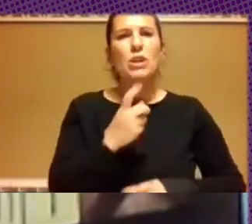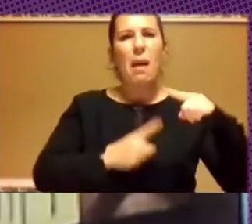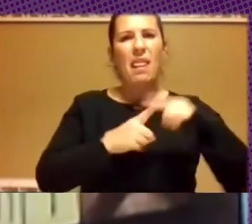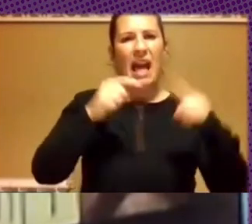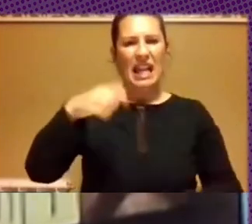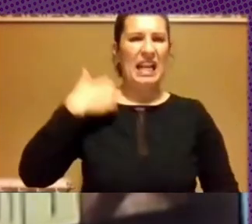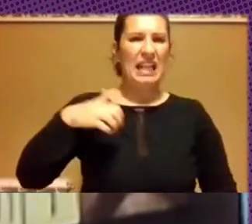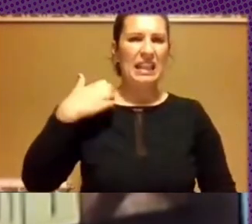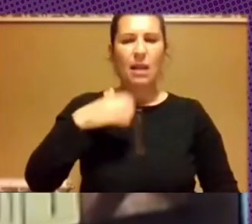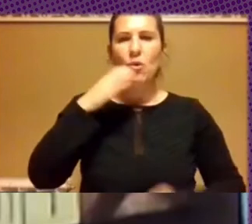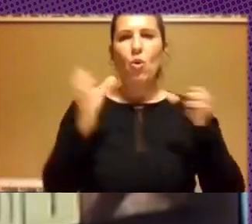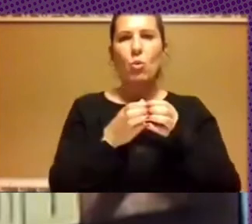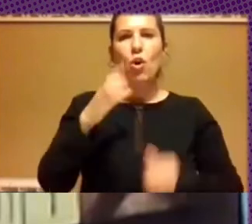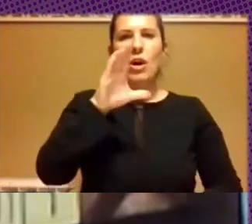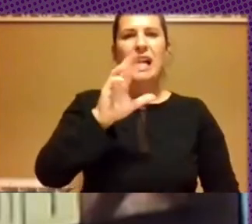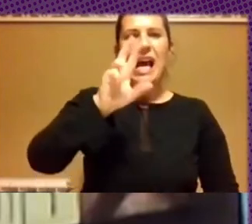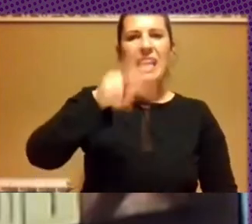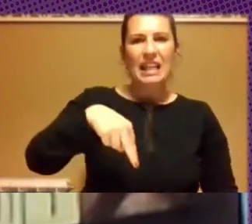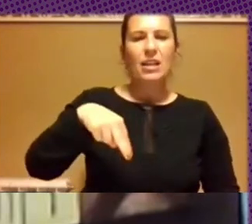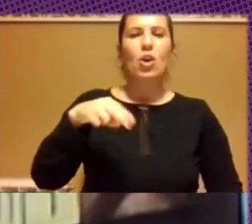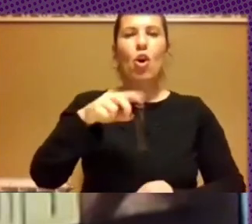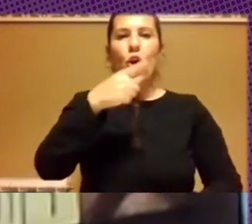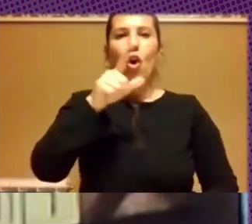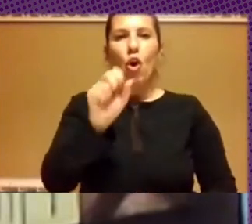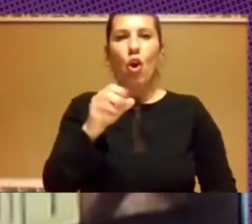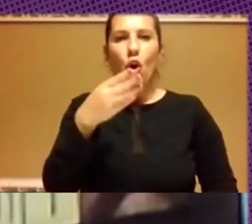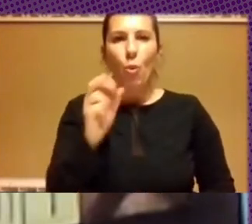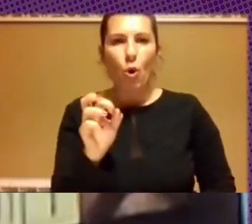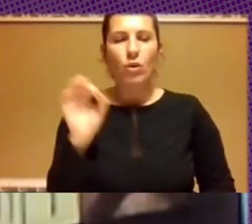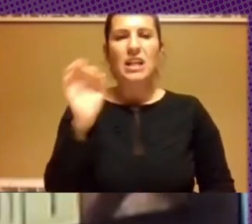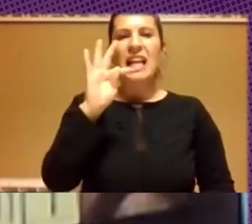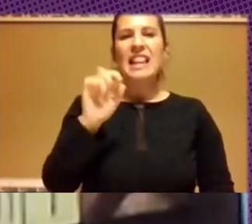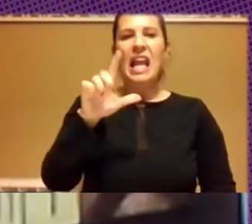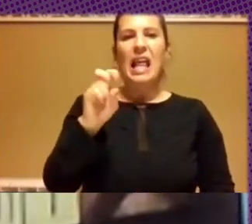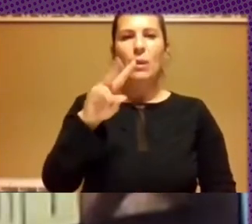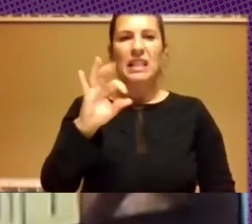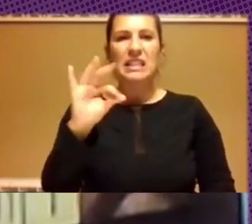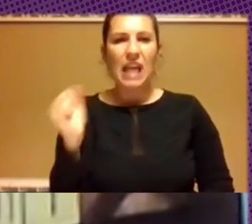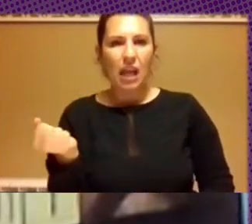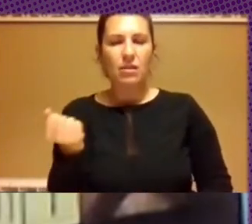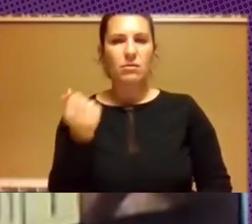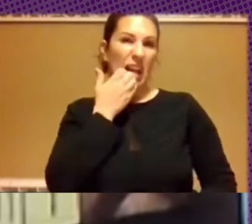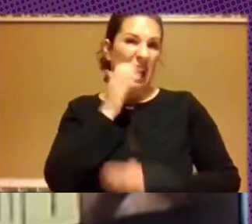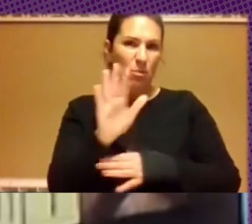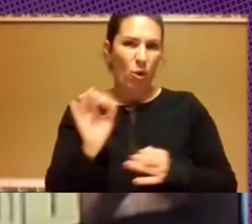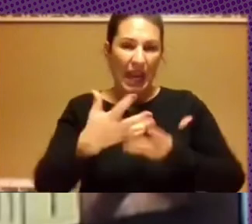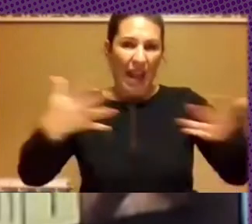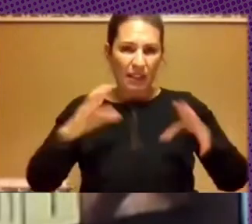como es aquí en Argentina el grupo Clarín o el grupo Globo o el grupo Televisa, para poner como ejemplo algunos de los grandes grupos de comunicación